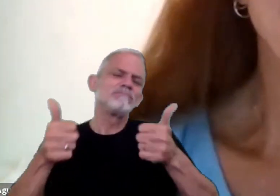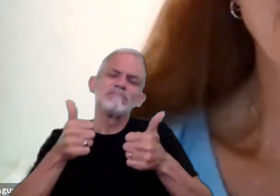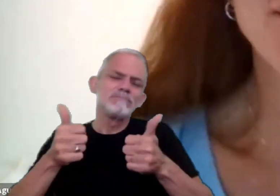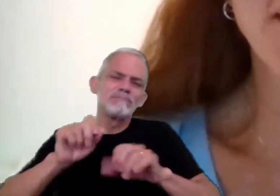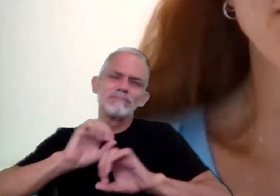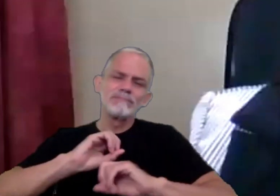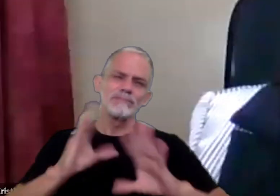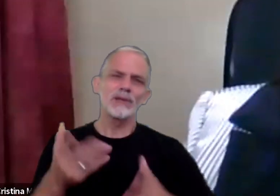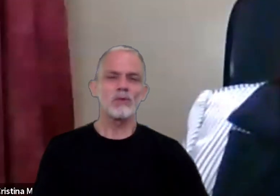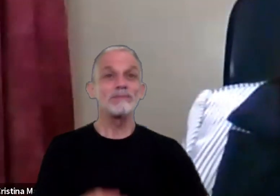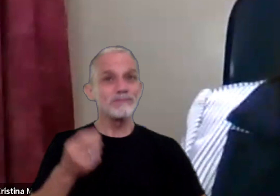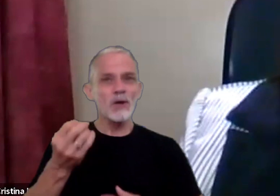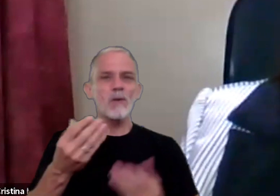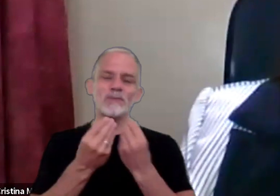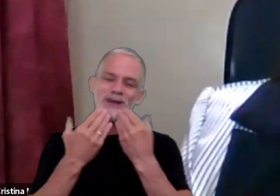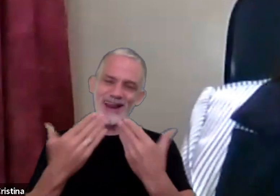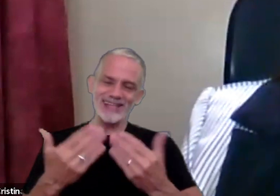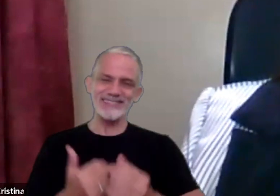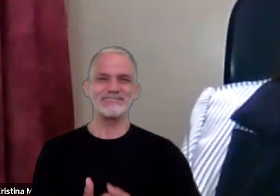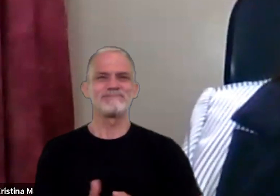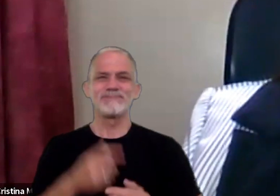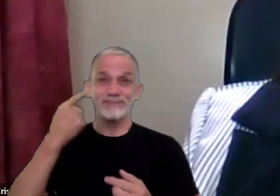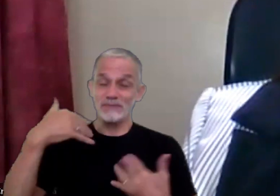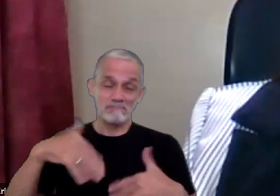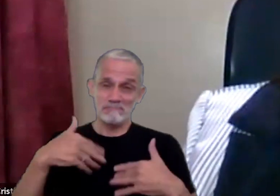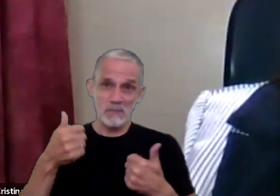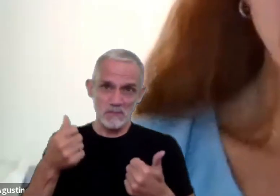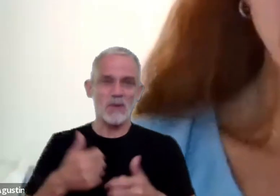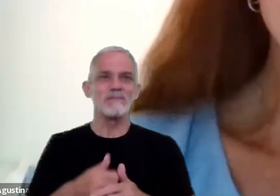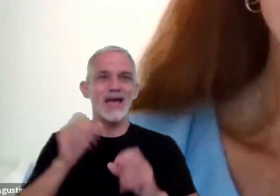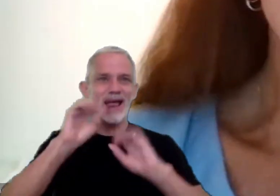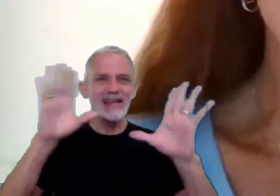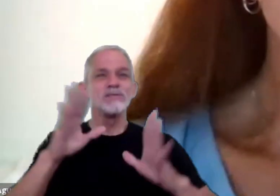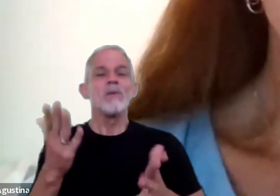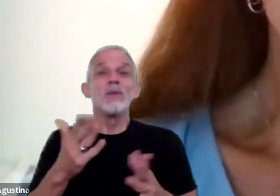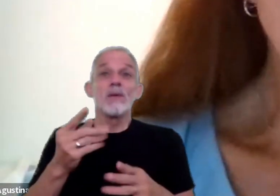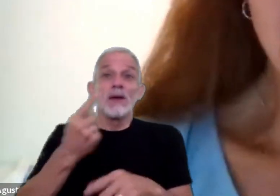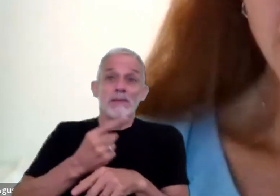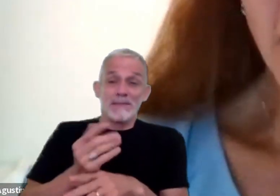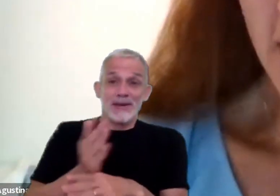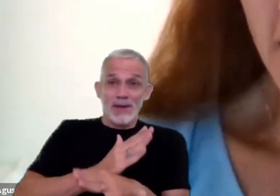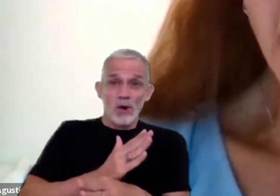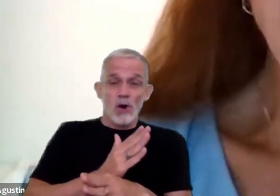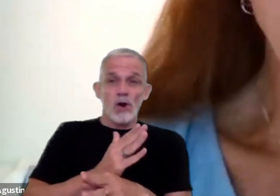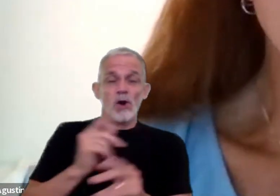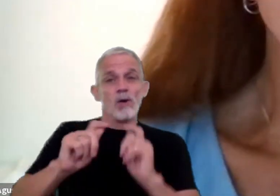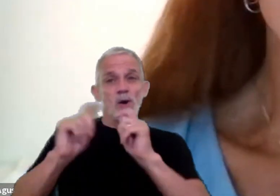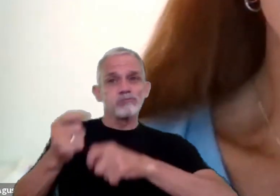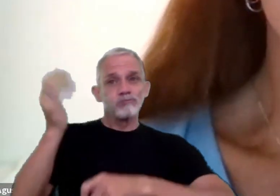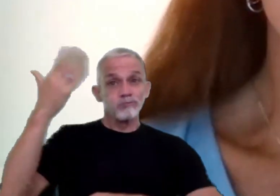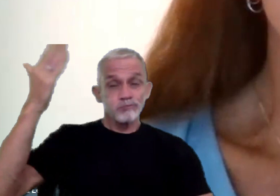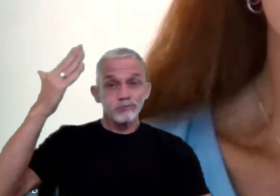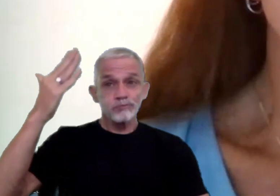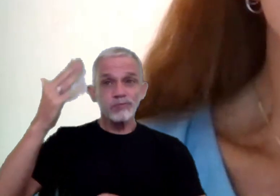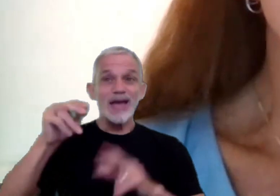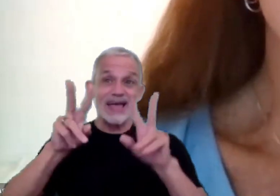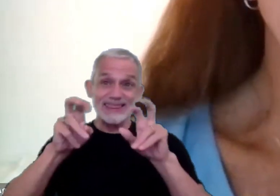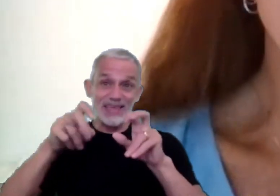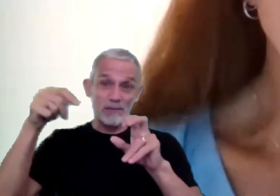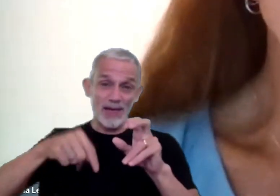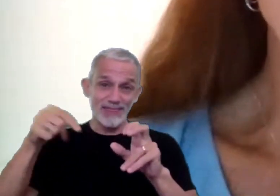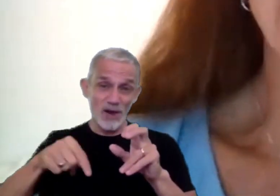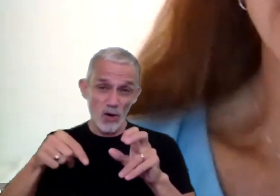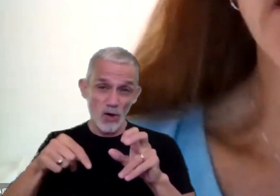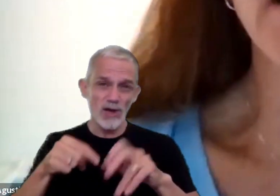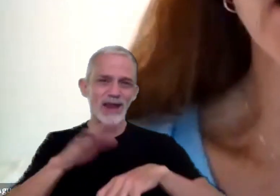gracias muchas muchas gracias genial bueno antes de pasar a exponer el tema que